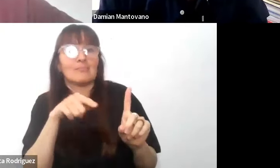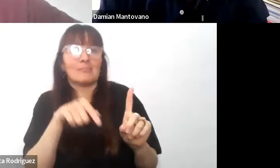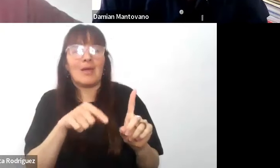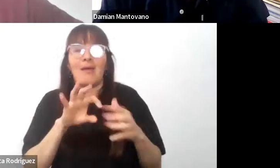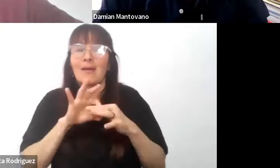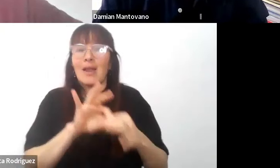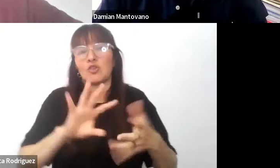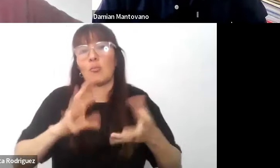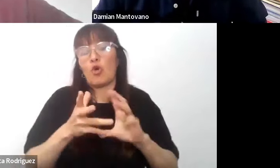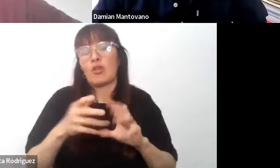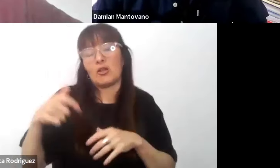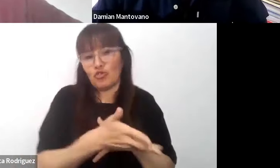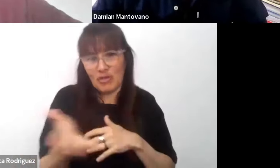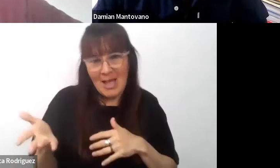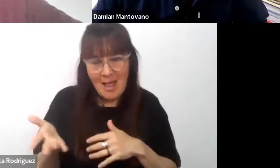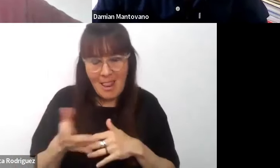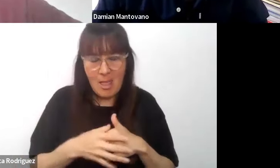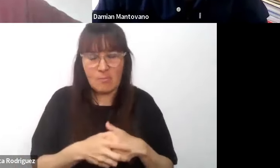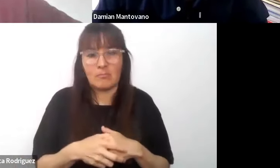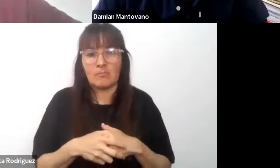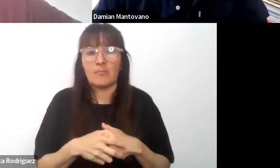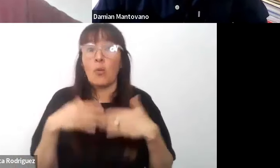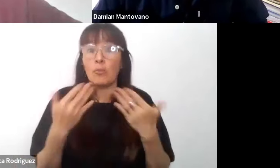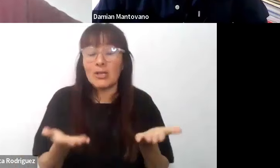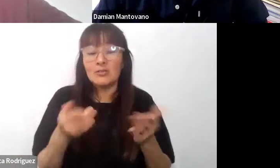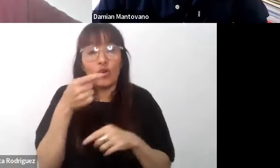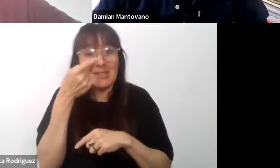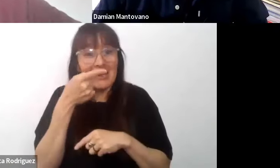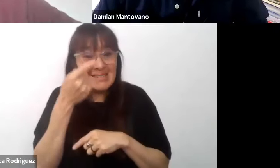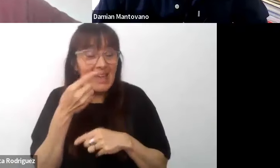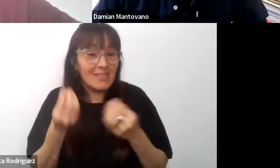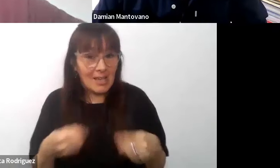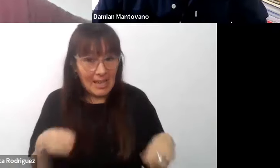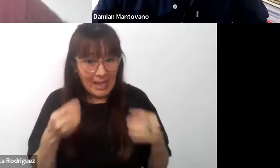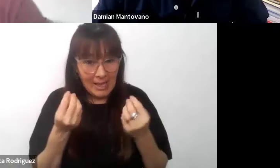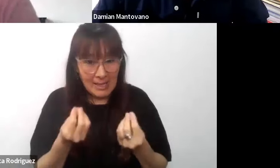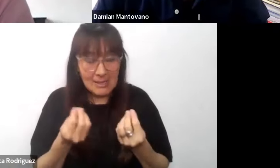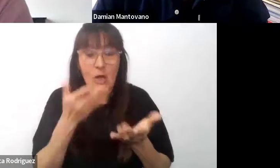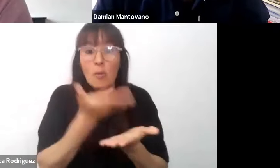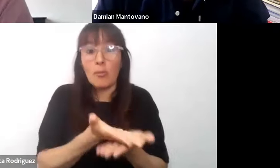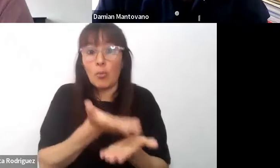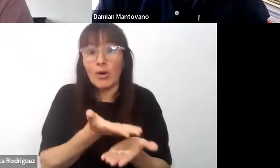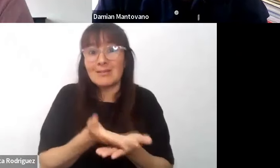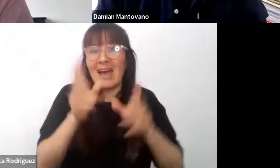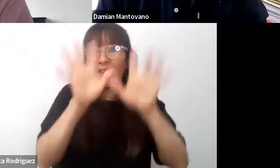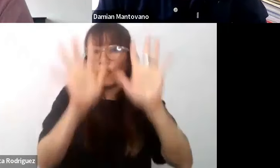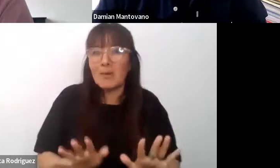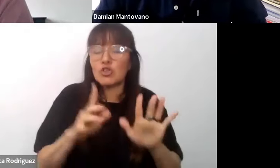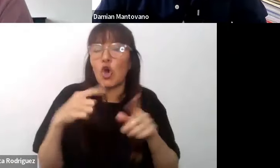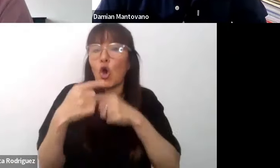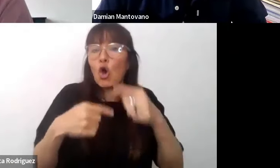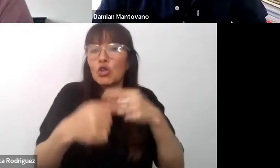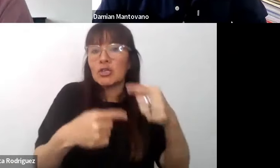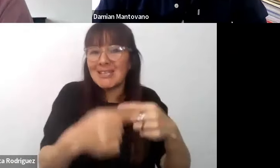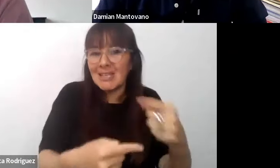social por eso lo interesante es que las propuestas de formación continua no están